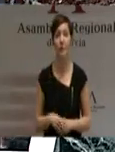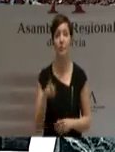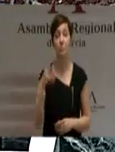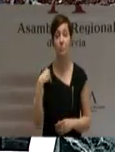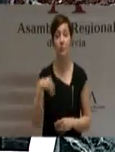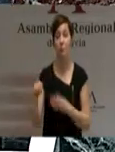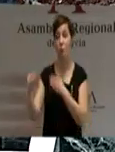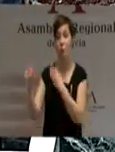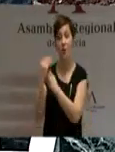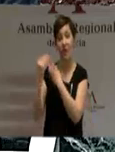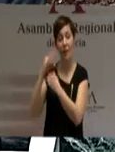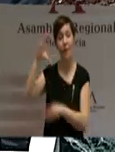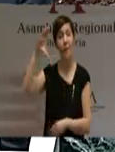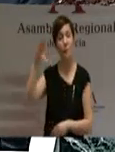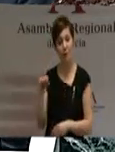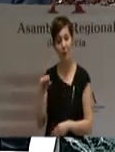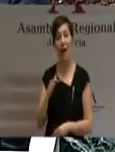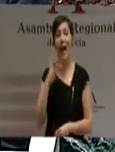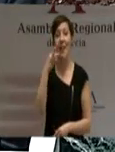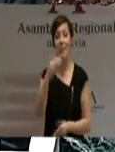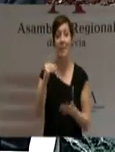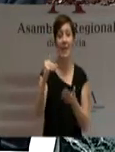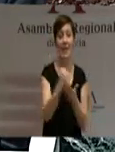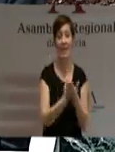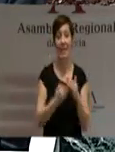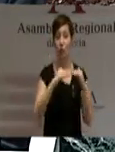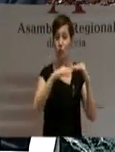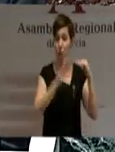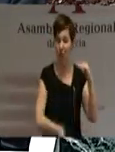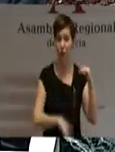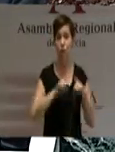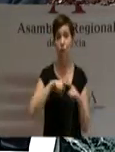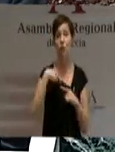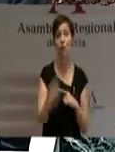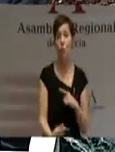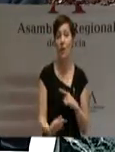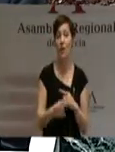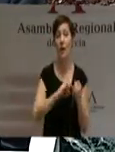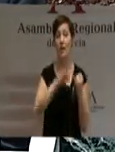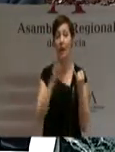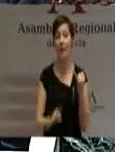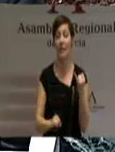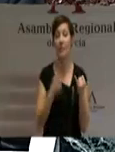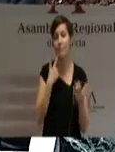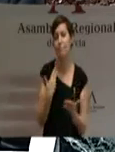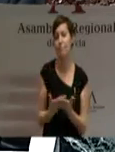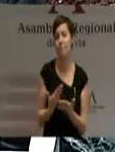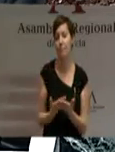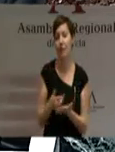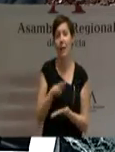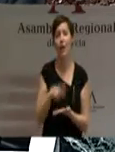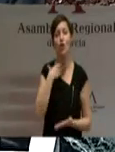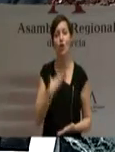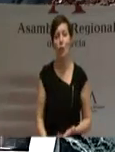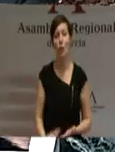financiación estatal unimos la caída de los ingresos como consecuencia de la crisis, estaremos en condiciones de afirmar que la región de Murcia y su Gobierno han hecho un